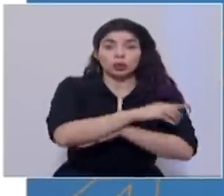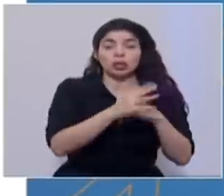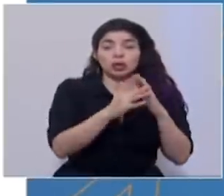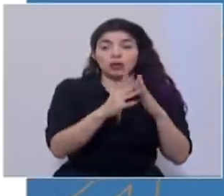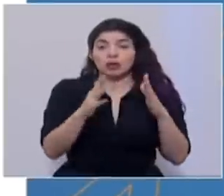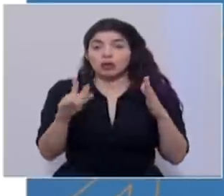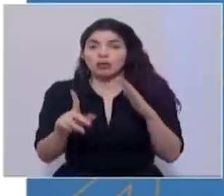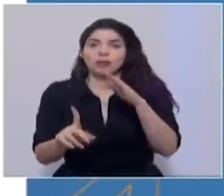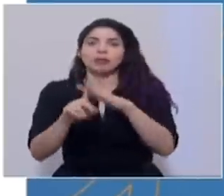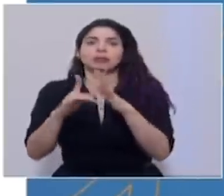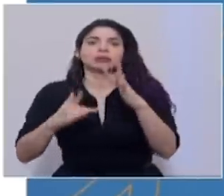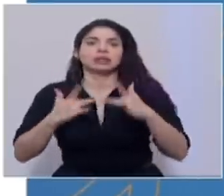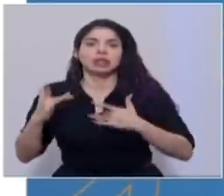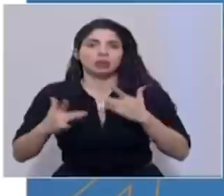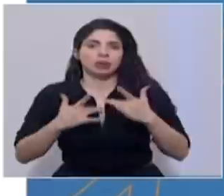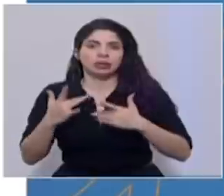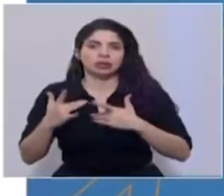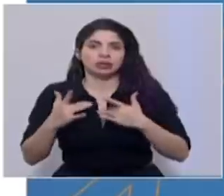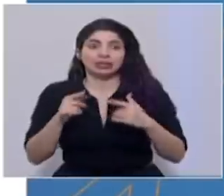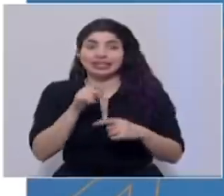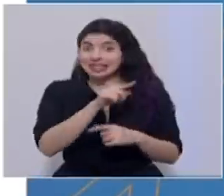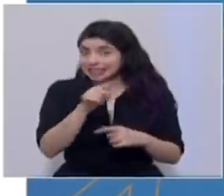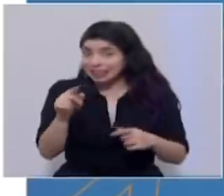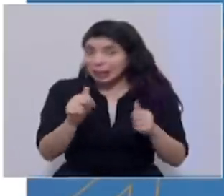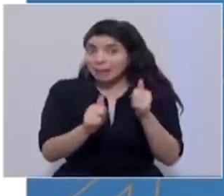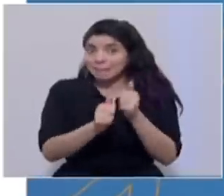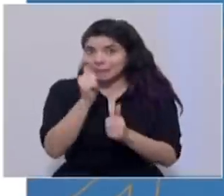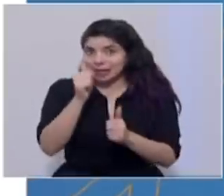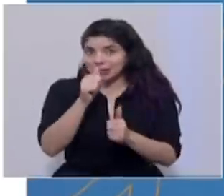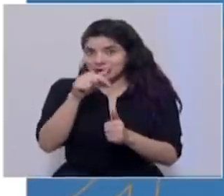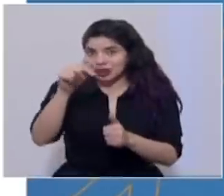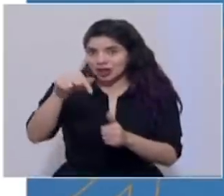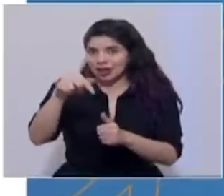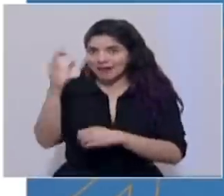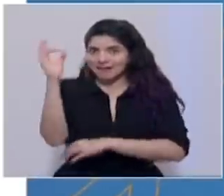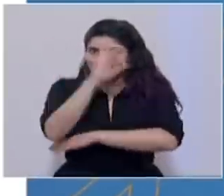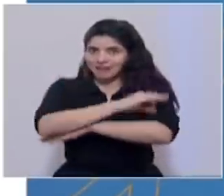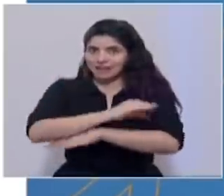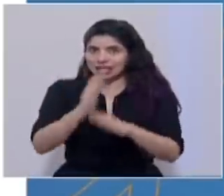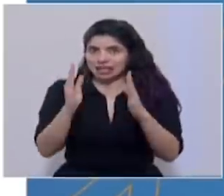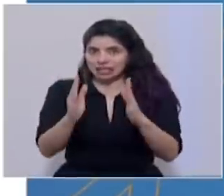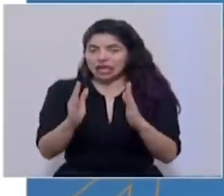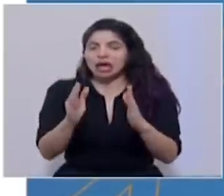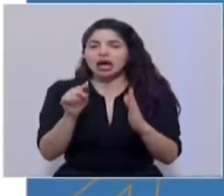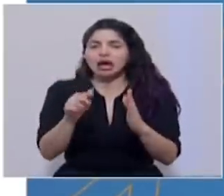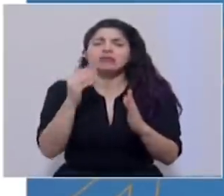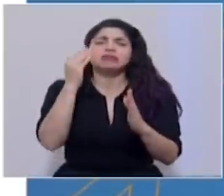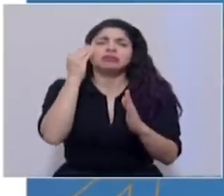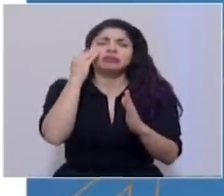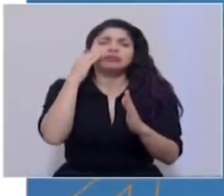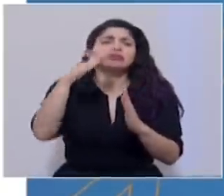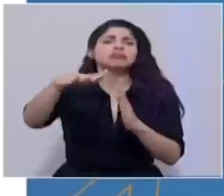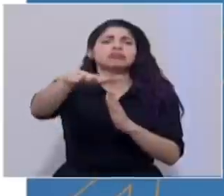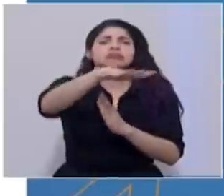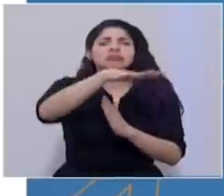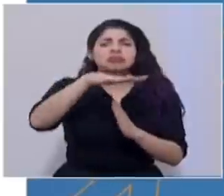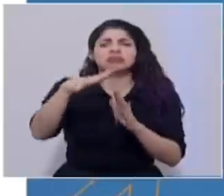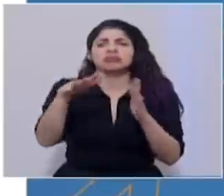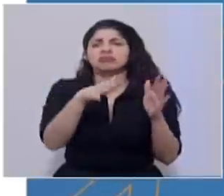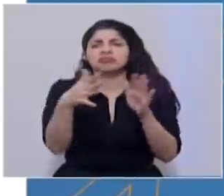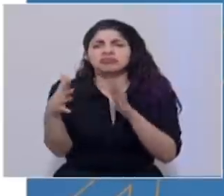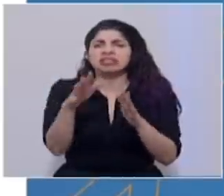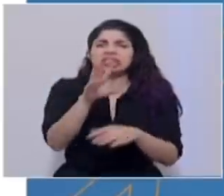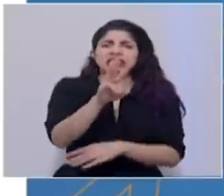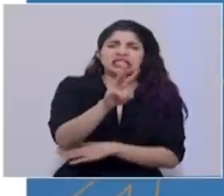están justamente en ese límite, aunque sabemos que el promedio ya ronda incluso los seis,